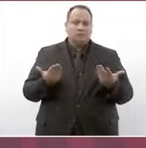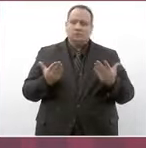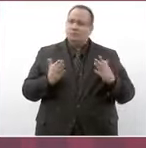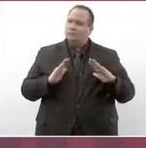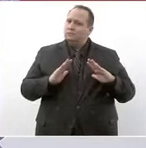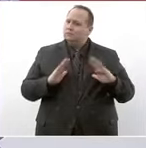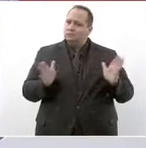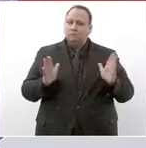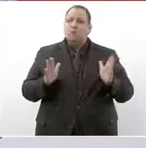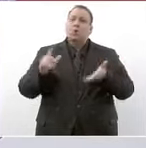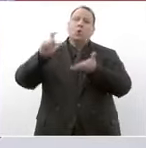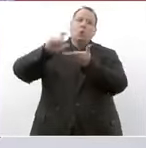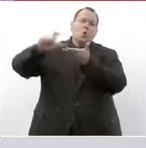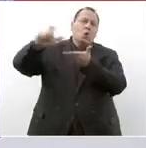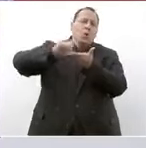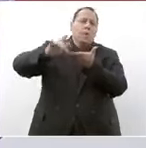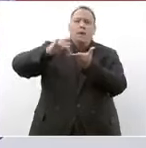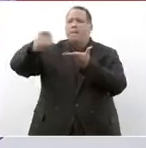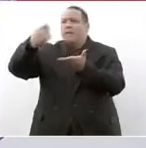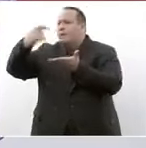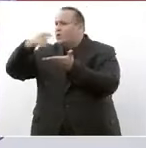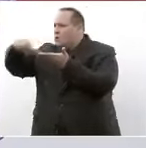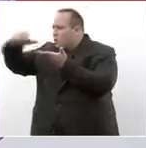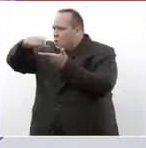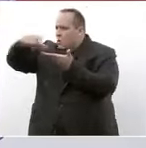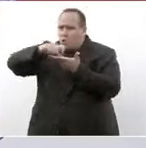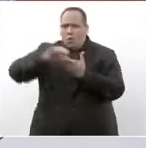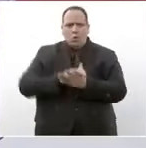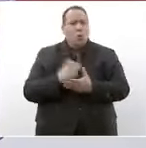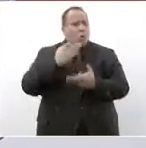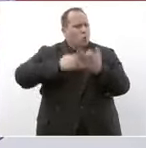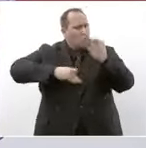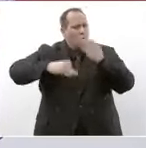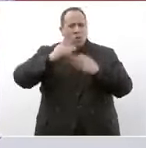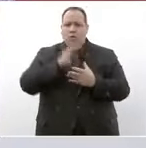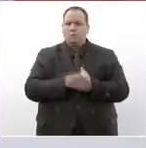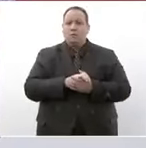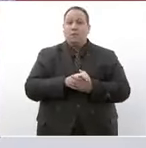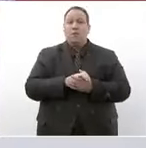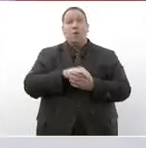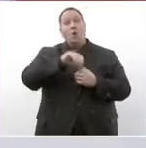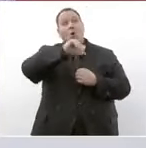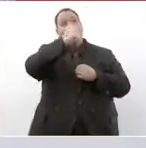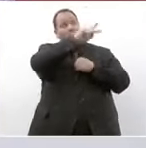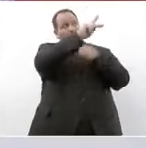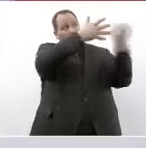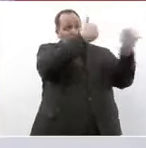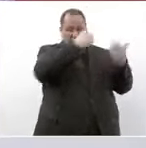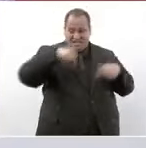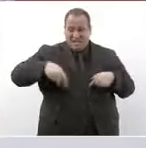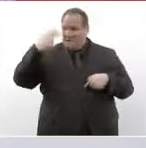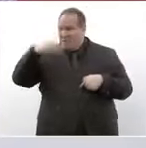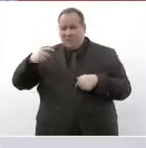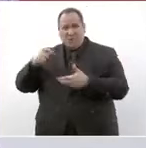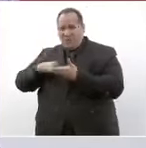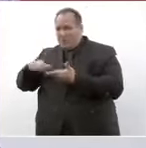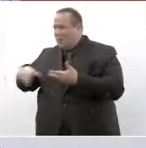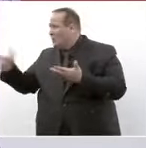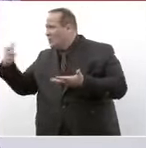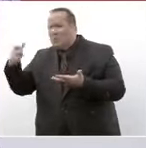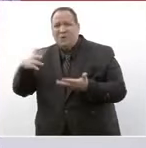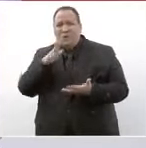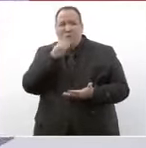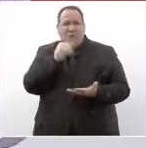se están comprando todos los medicamentos en el extranjero no se podían comprar medicinas